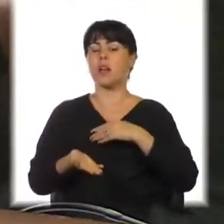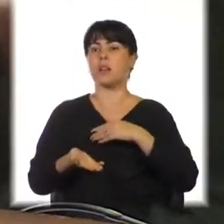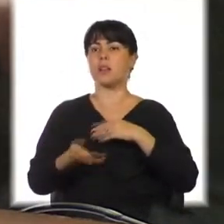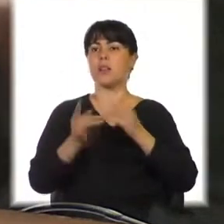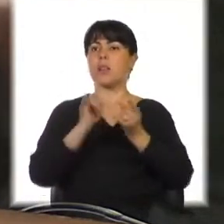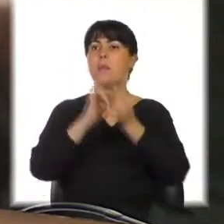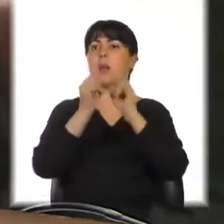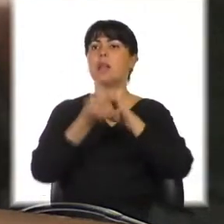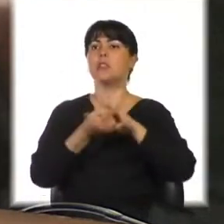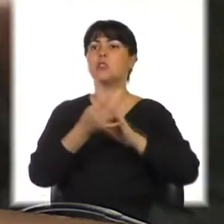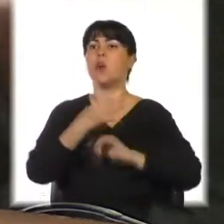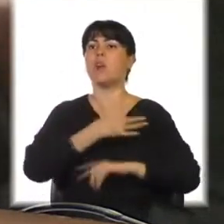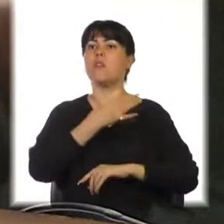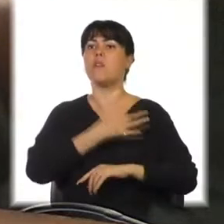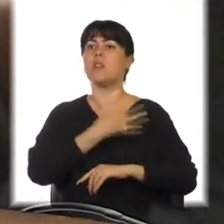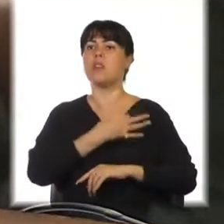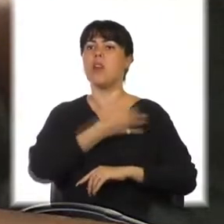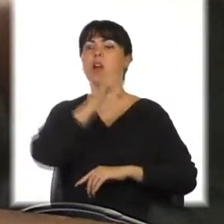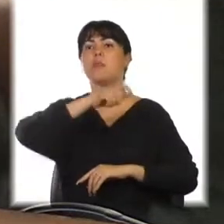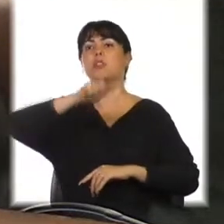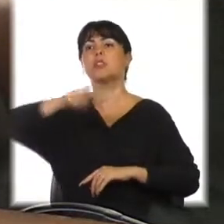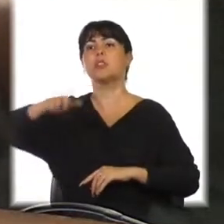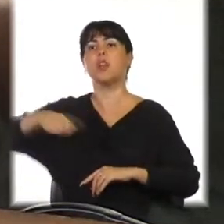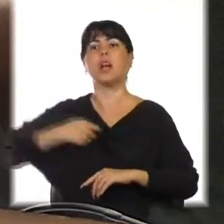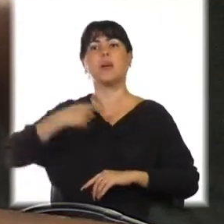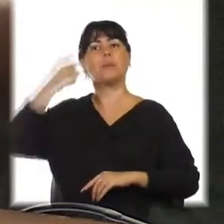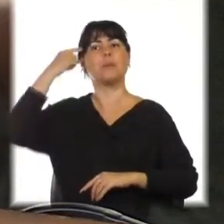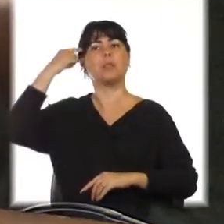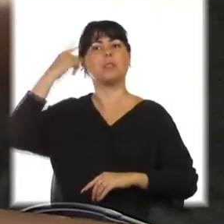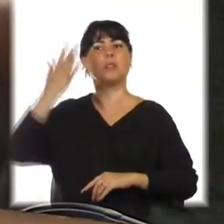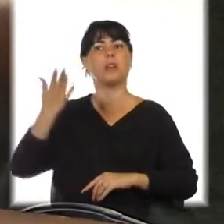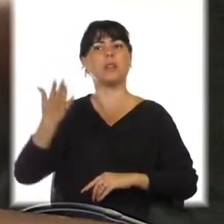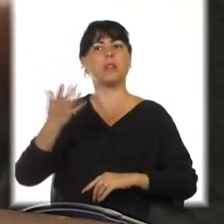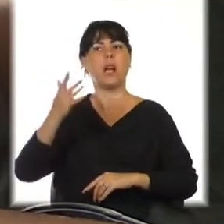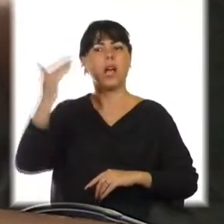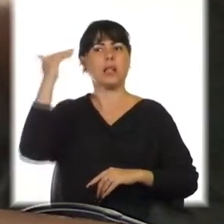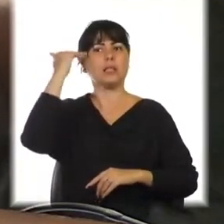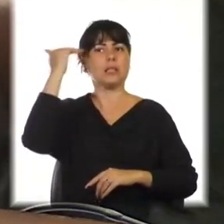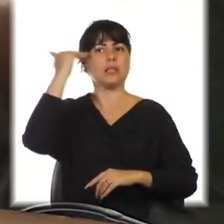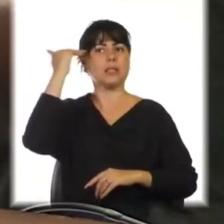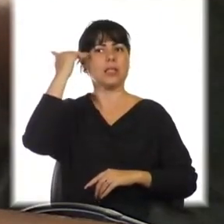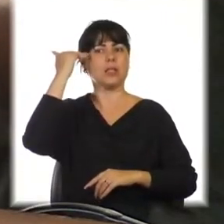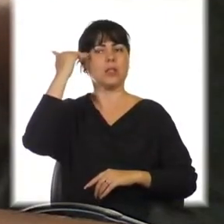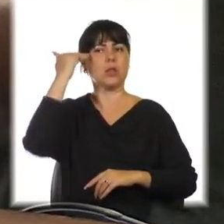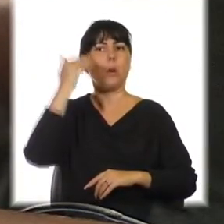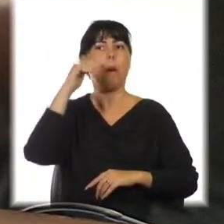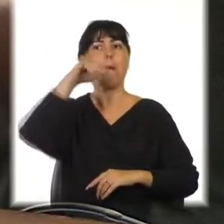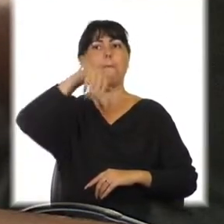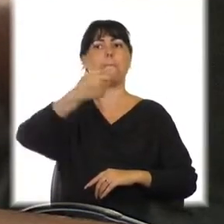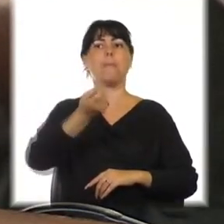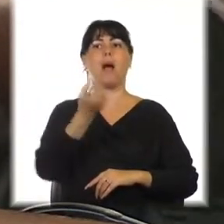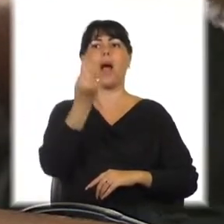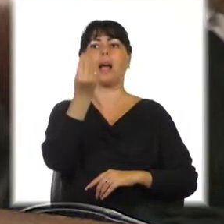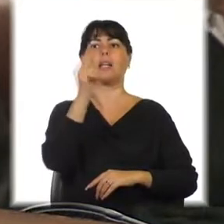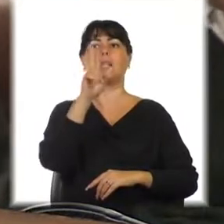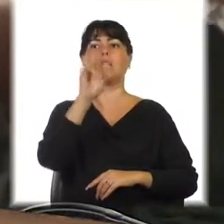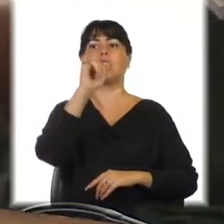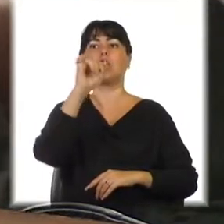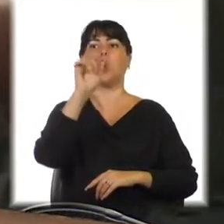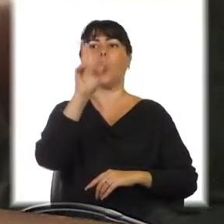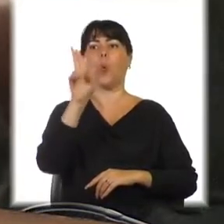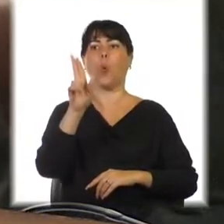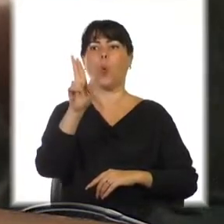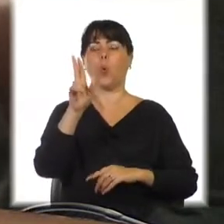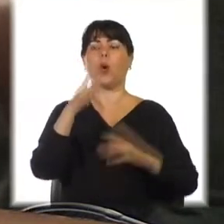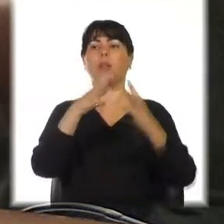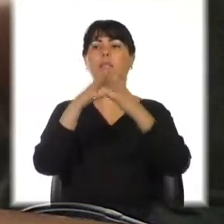y hay gente que piensa. El psiquiatra norteamericano Paul McHugh afirma, antes de